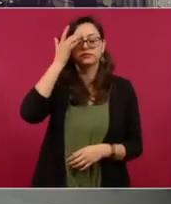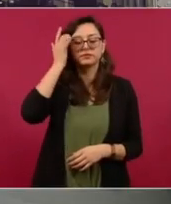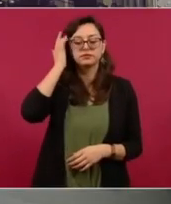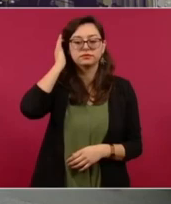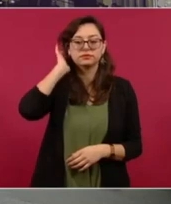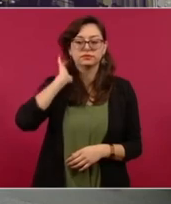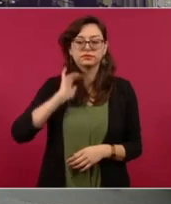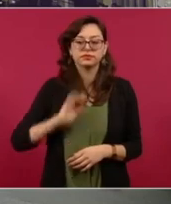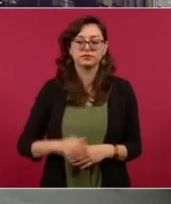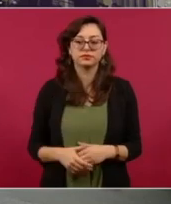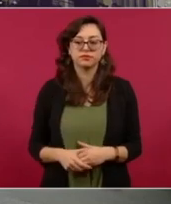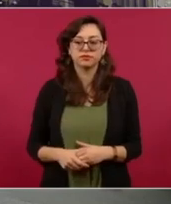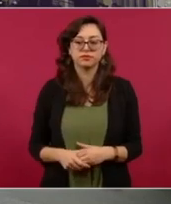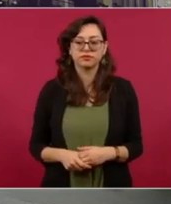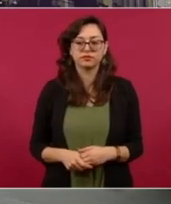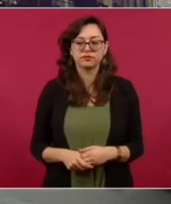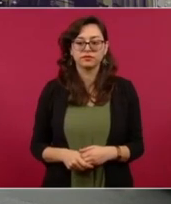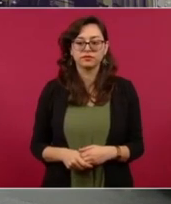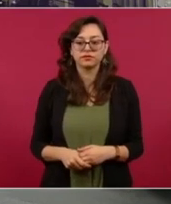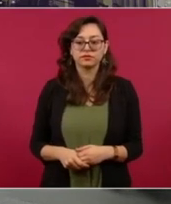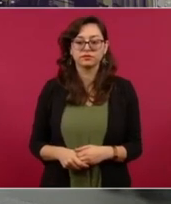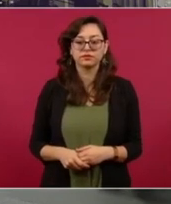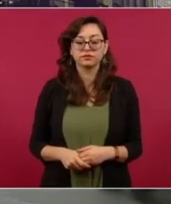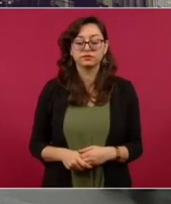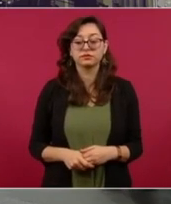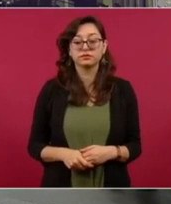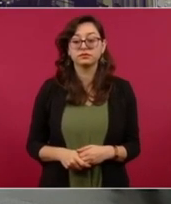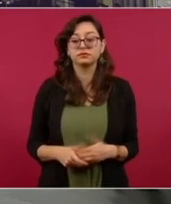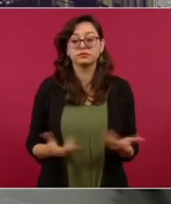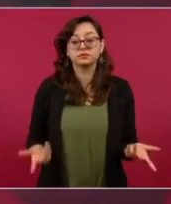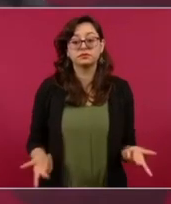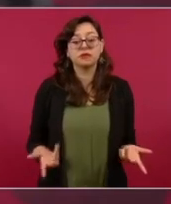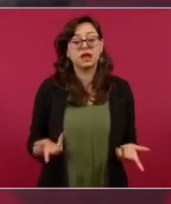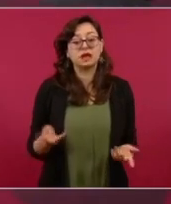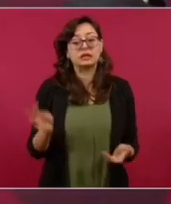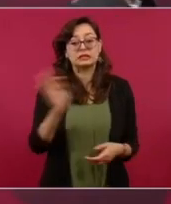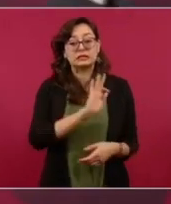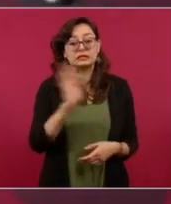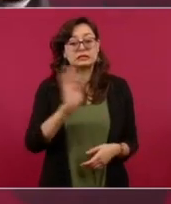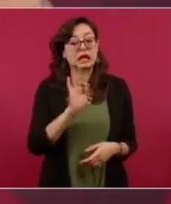hay que esperarnos es que todavía no